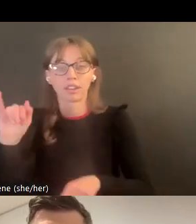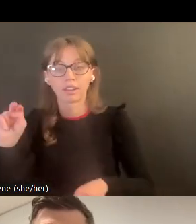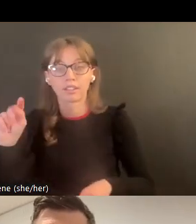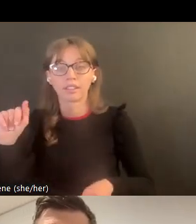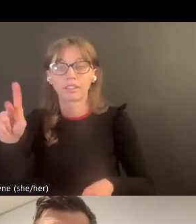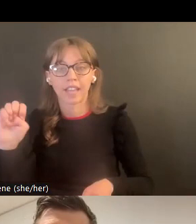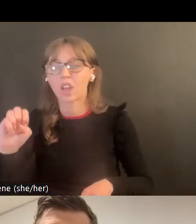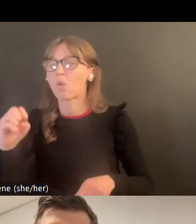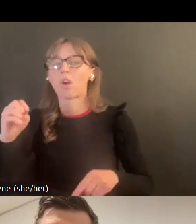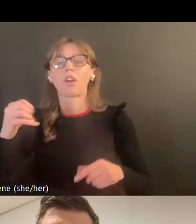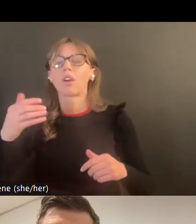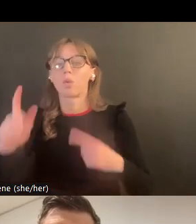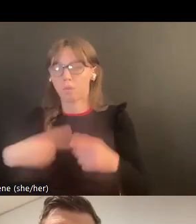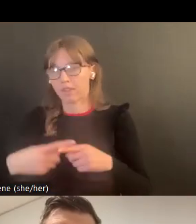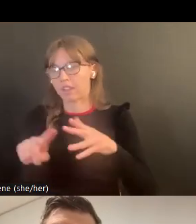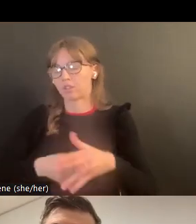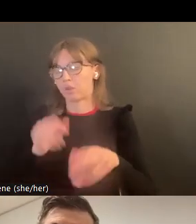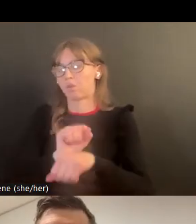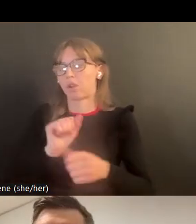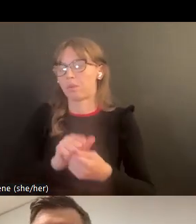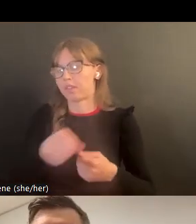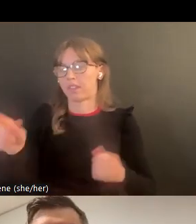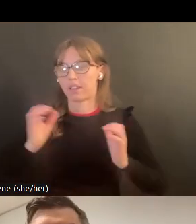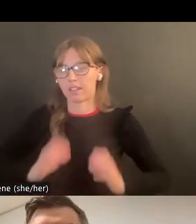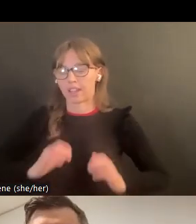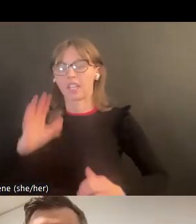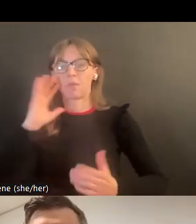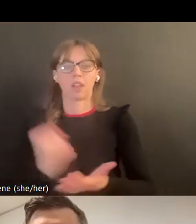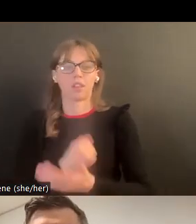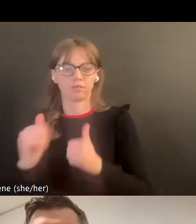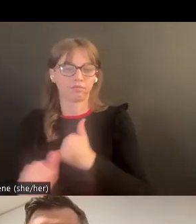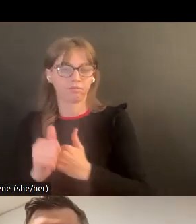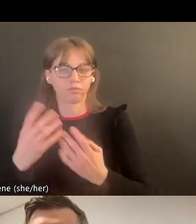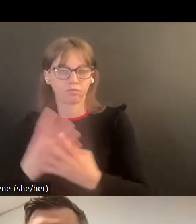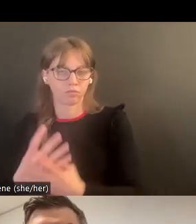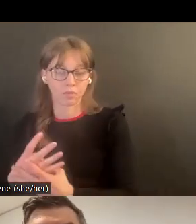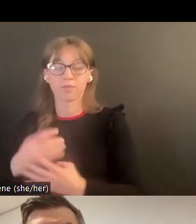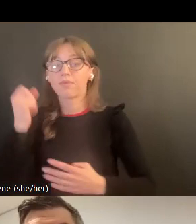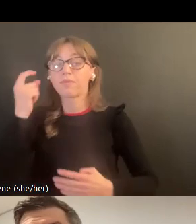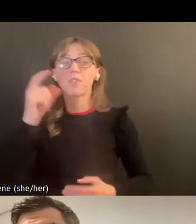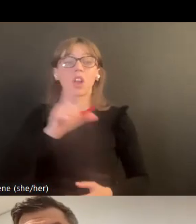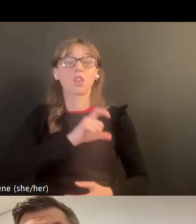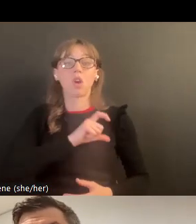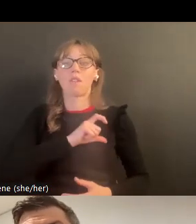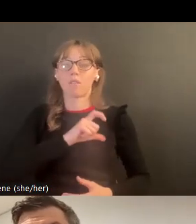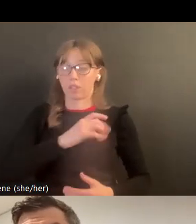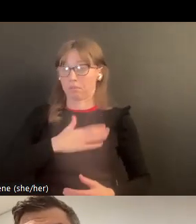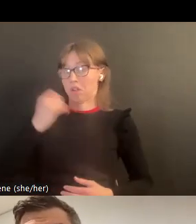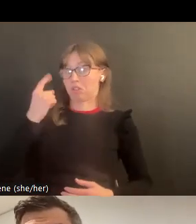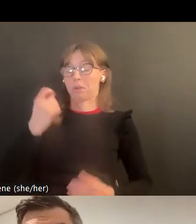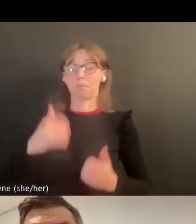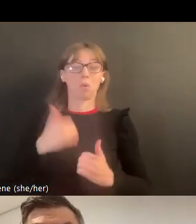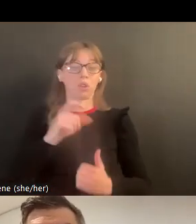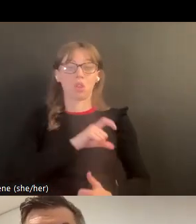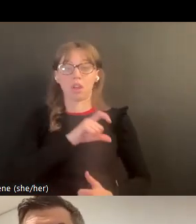sea cuando están registrando o identificando con trabajando con sus clientes en sí lo que la agencia